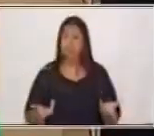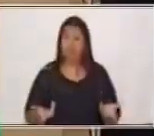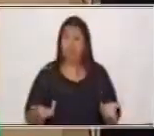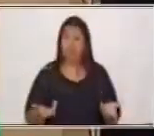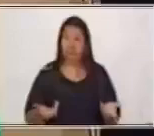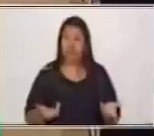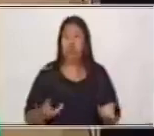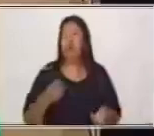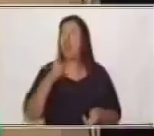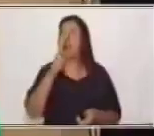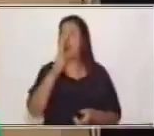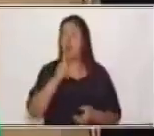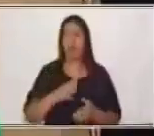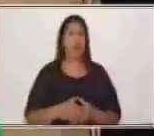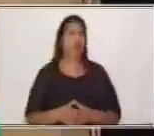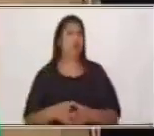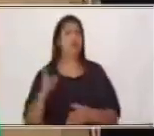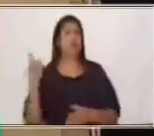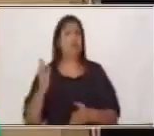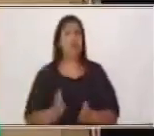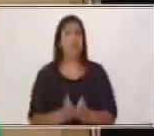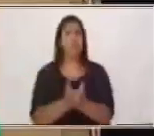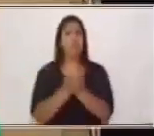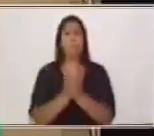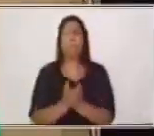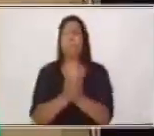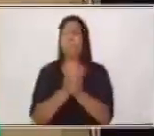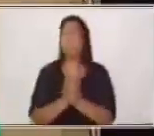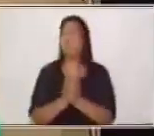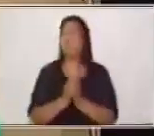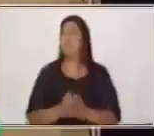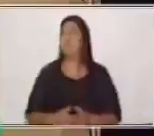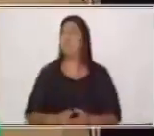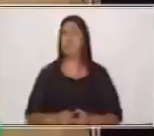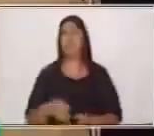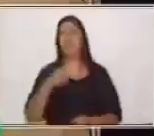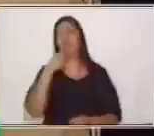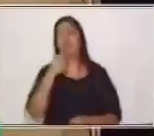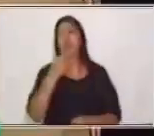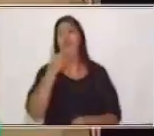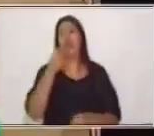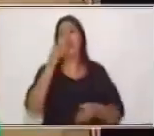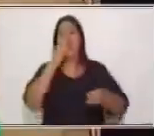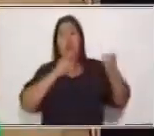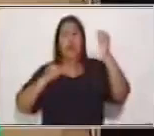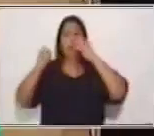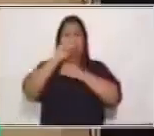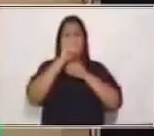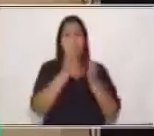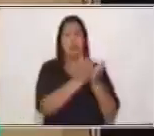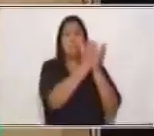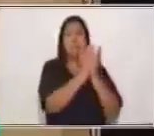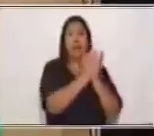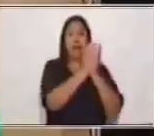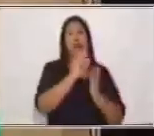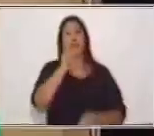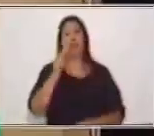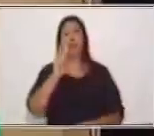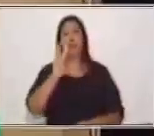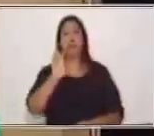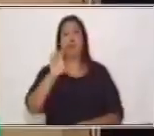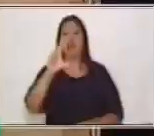Belero. ¿Verdad? Vamos a cambiar acá porque el velero es el que lleva la vela